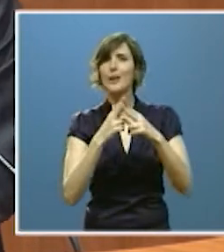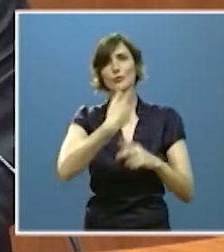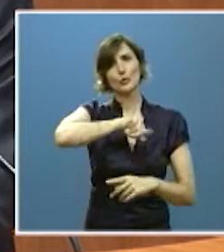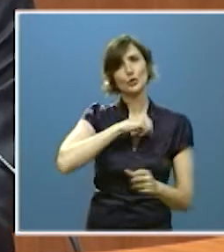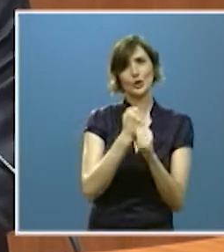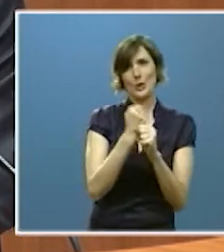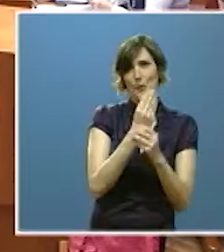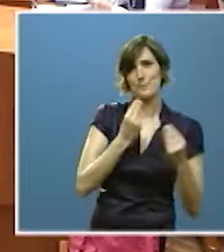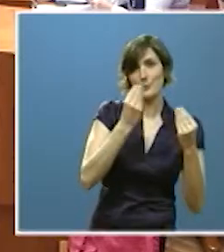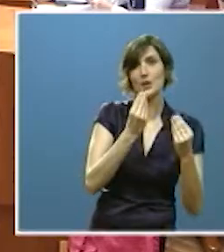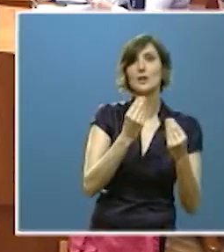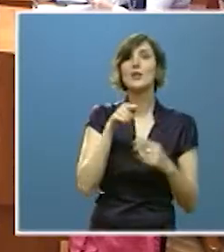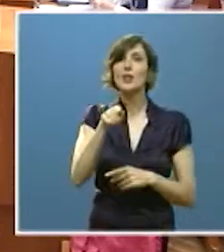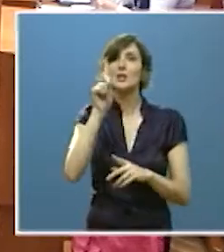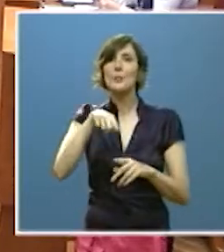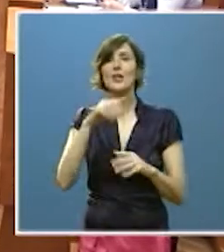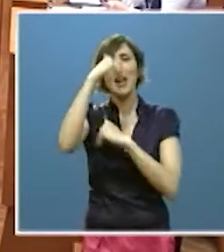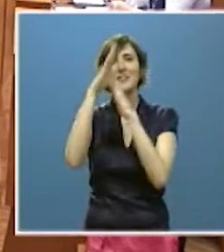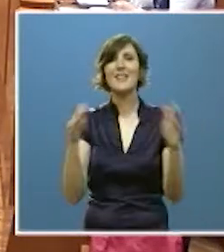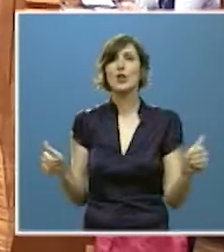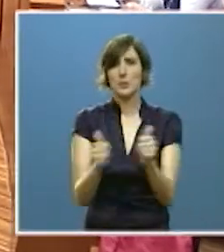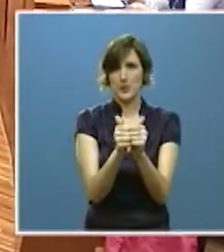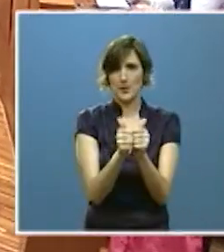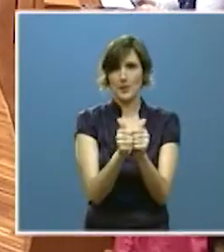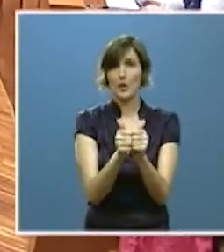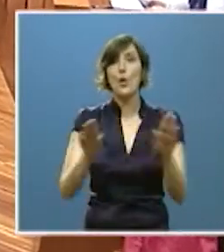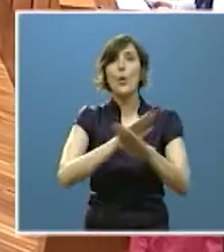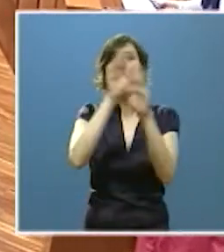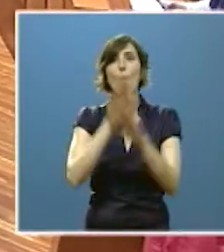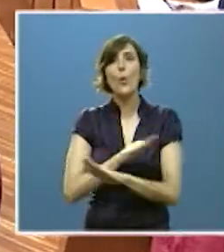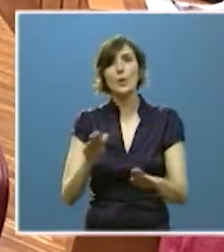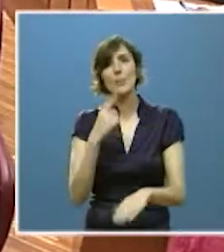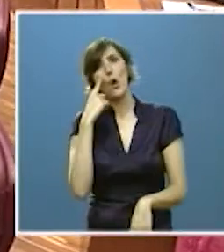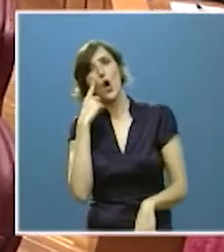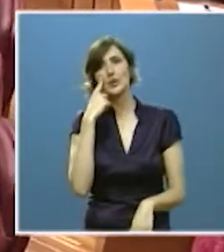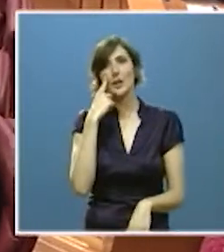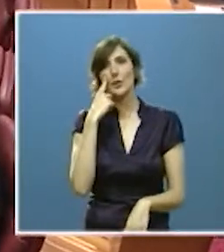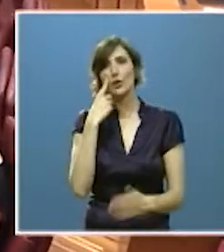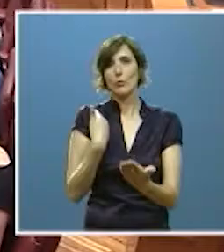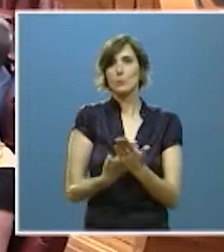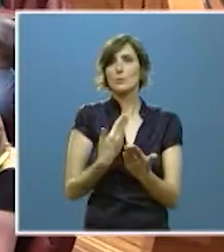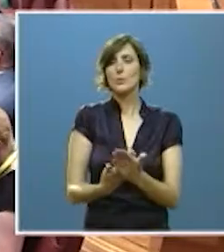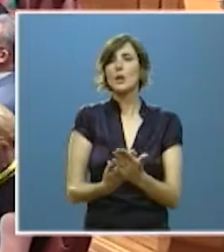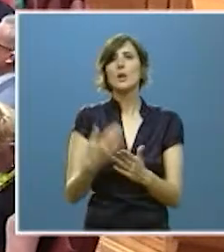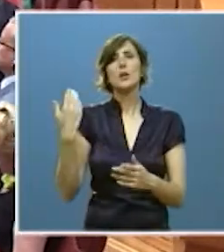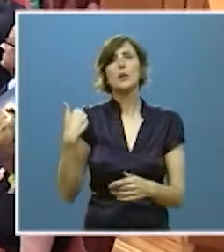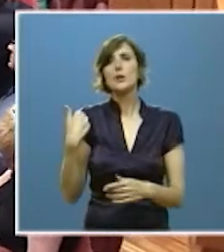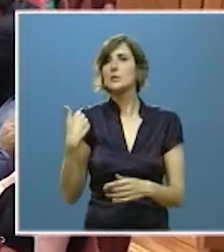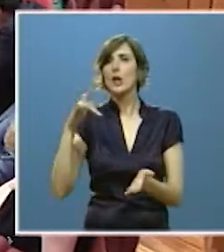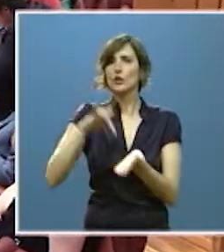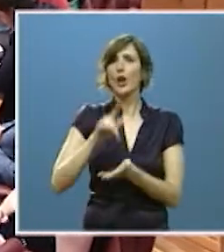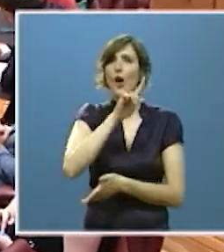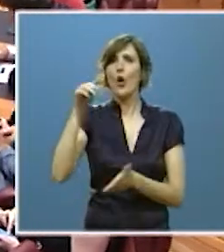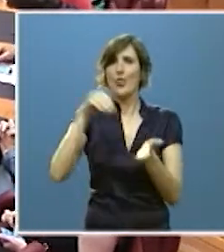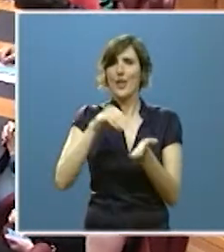en materia de atención a la dependencia el último dictamen del observatorio nos ha situado por undécima vez consecutiva como la primera